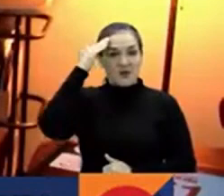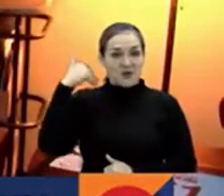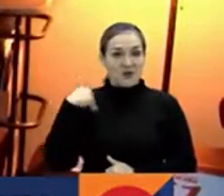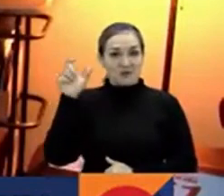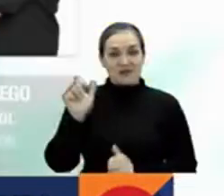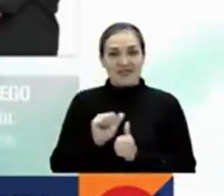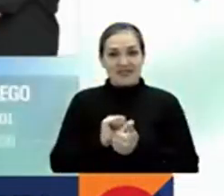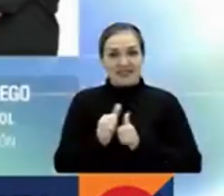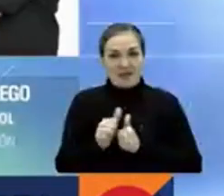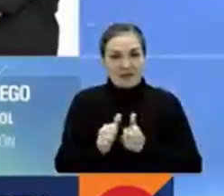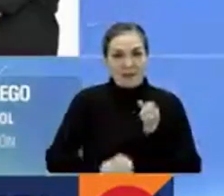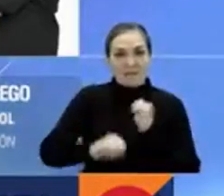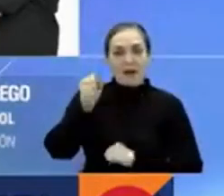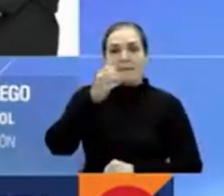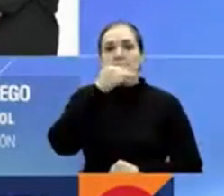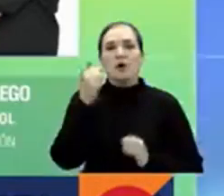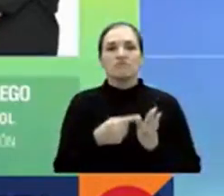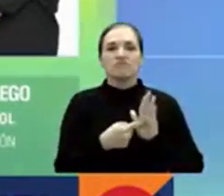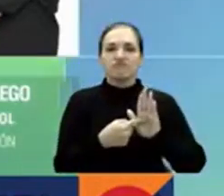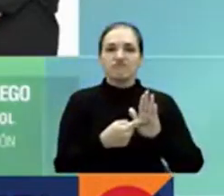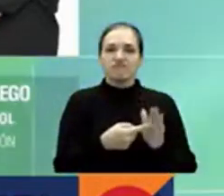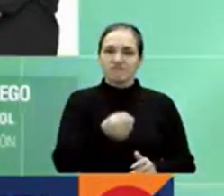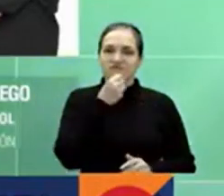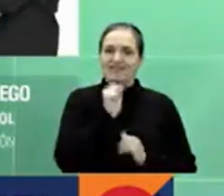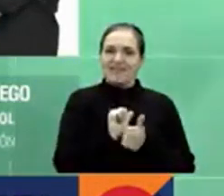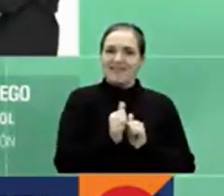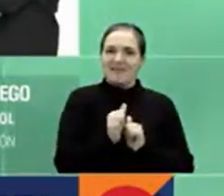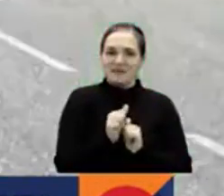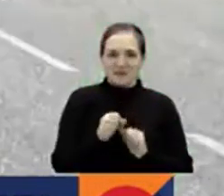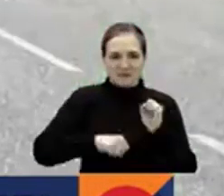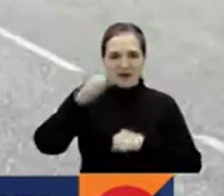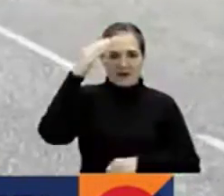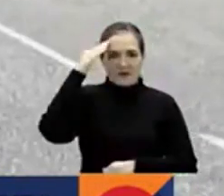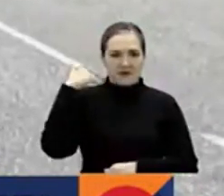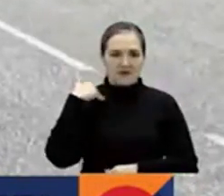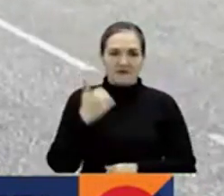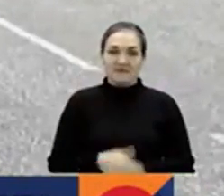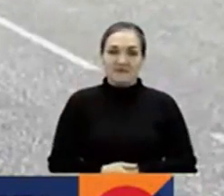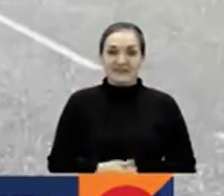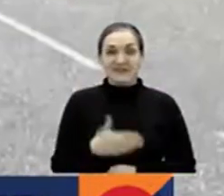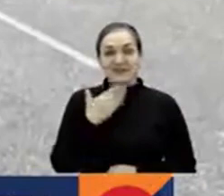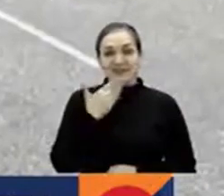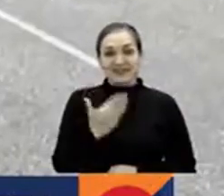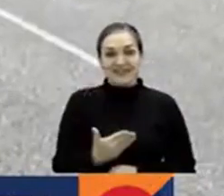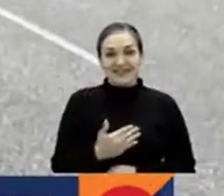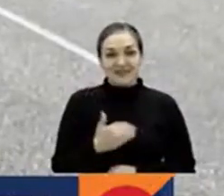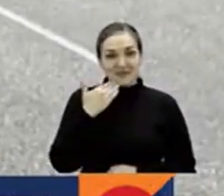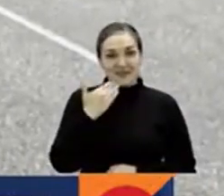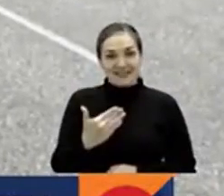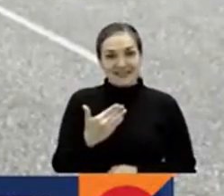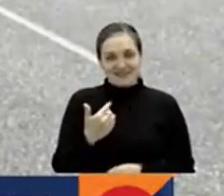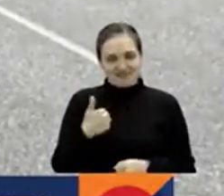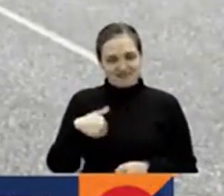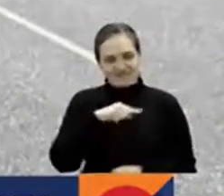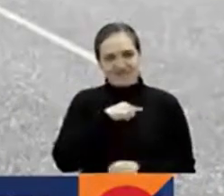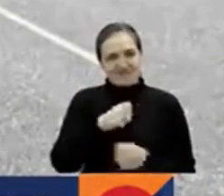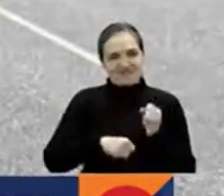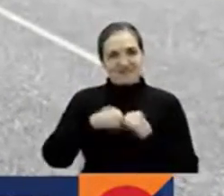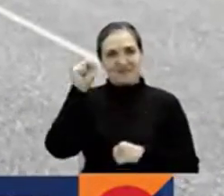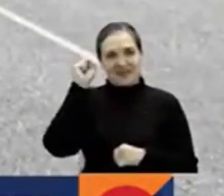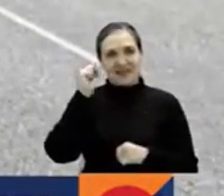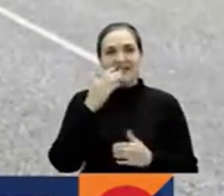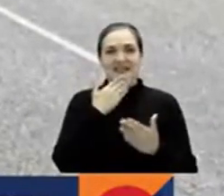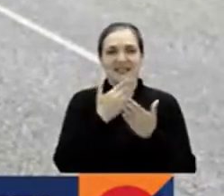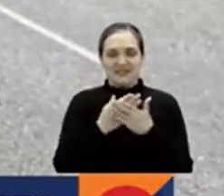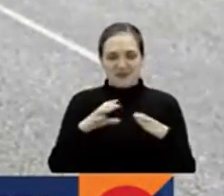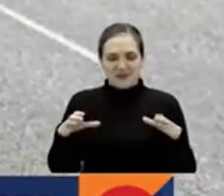Deportes, quien ganó en la categoría Mejor Presentadora de Deportes. Muchísimas gracias por este honor que nos hacen a nombre de